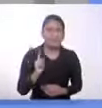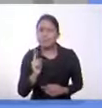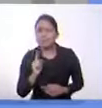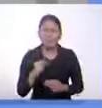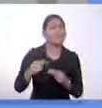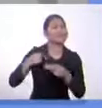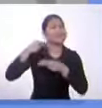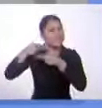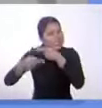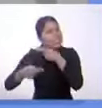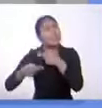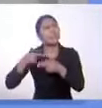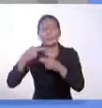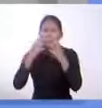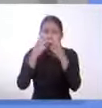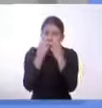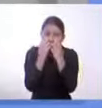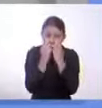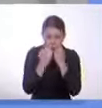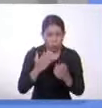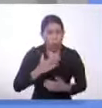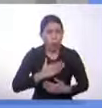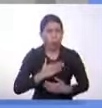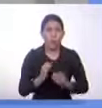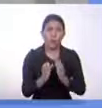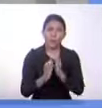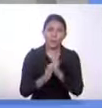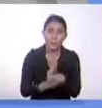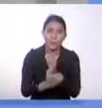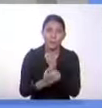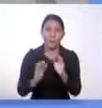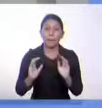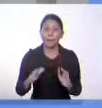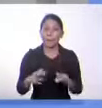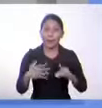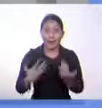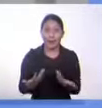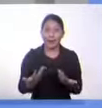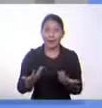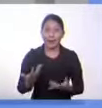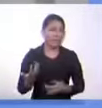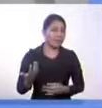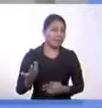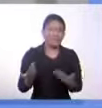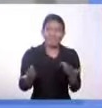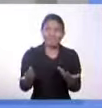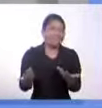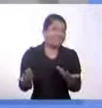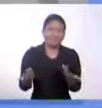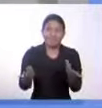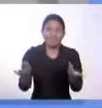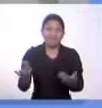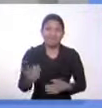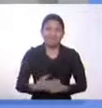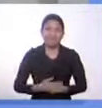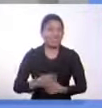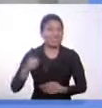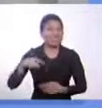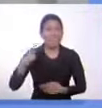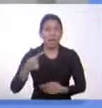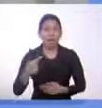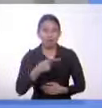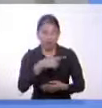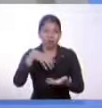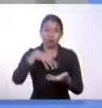nosotros pudiéramos seguir, porque desgraciadamente nunca han querido que nosotros como